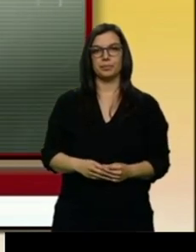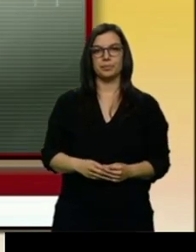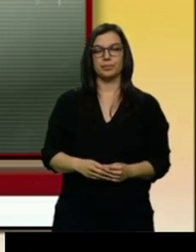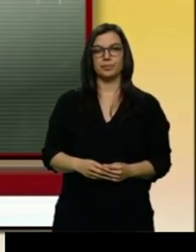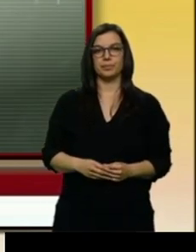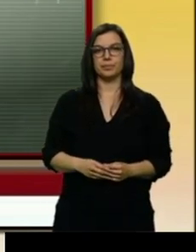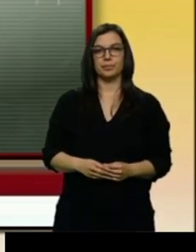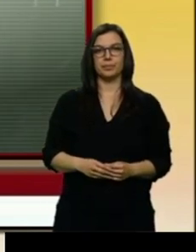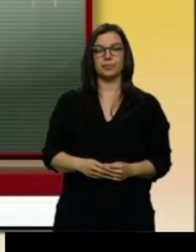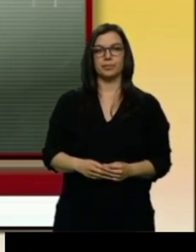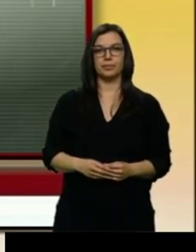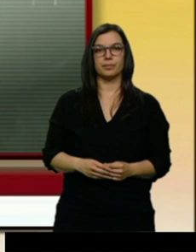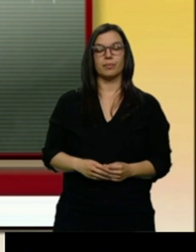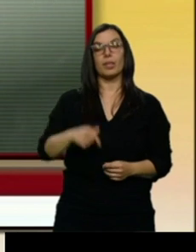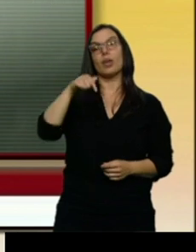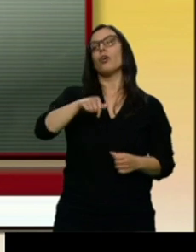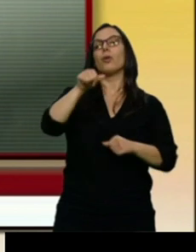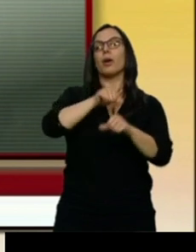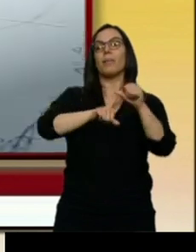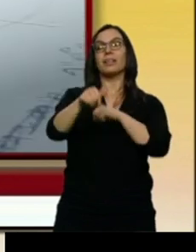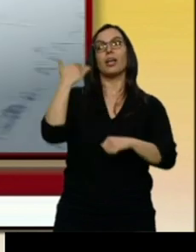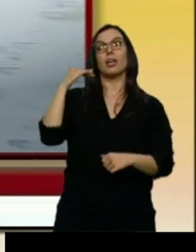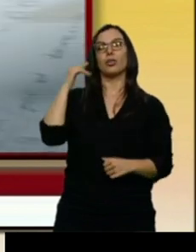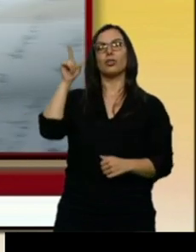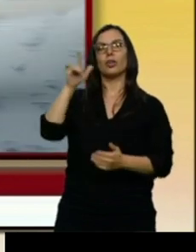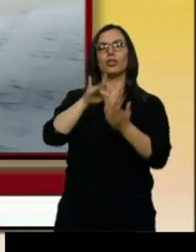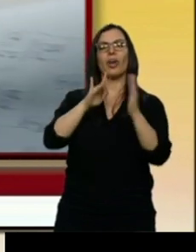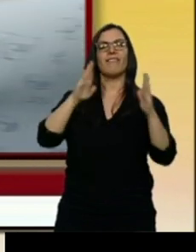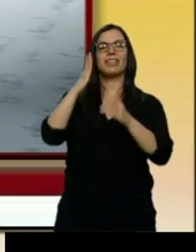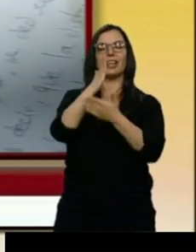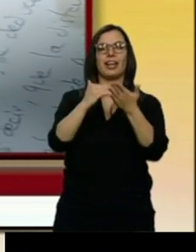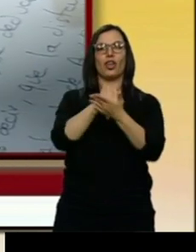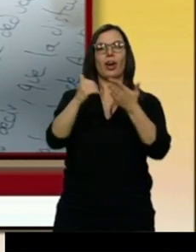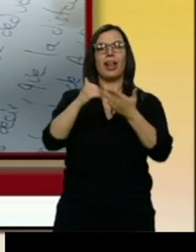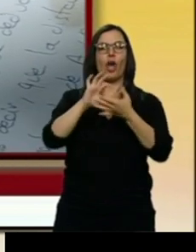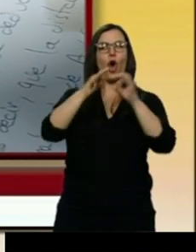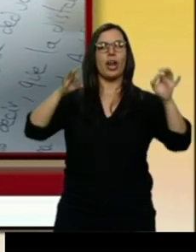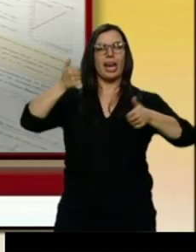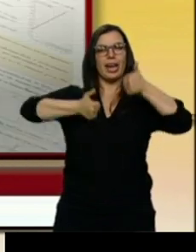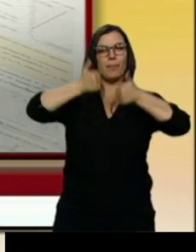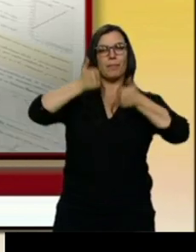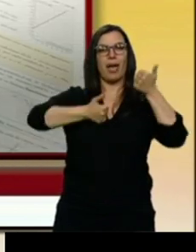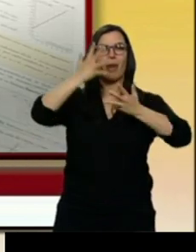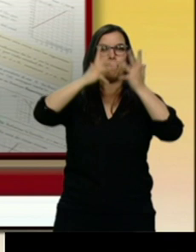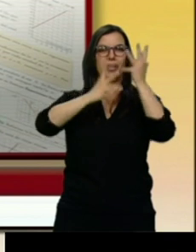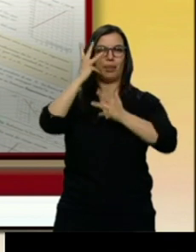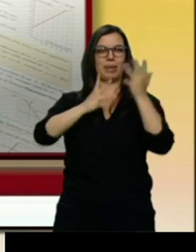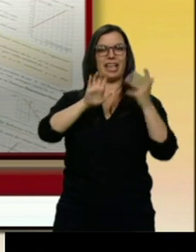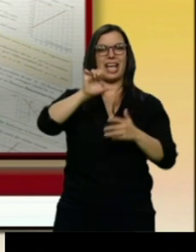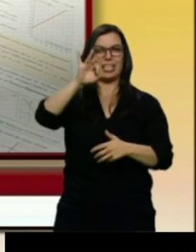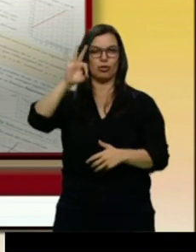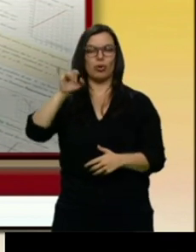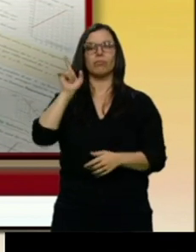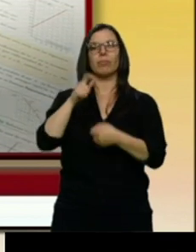A partir de hoy, se celebra en Soria la fase regional de la Olimpiada de Matemáticas de Educación Secundaria. Participarán 45